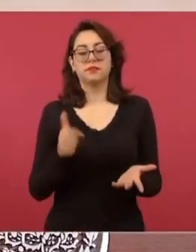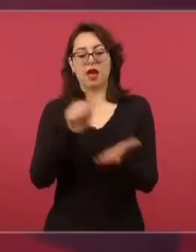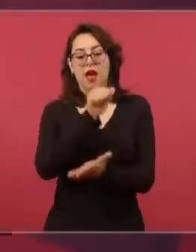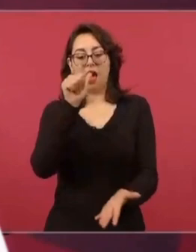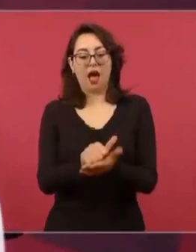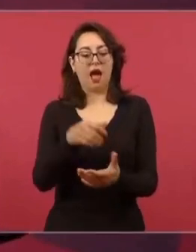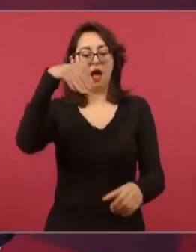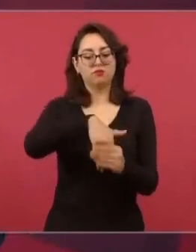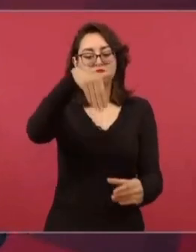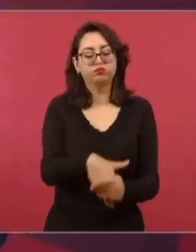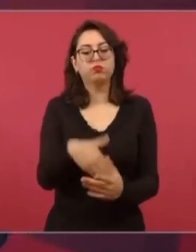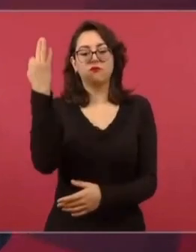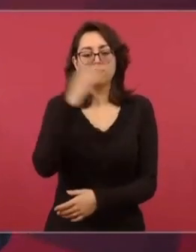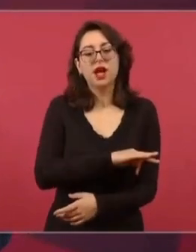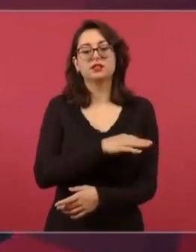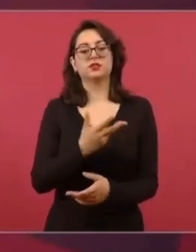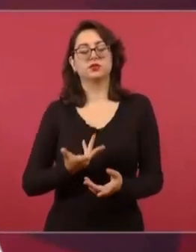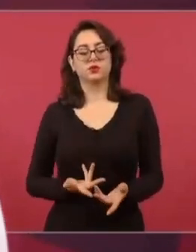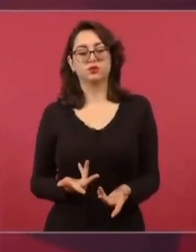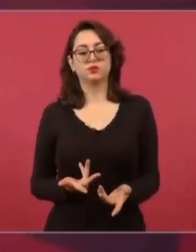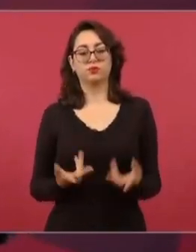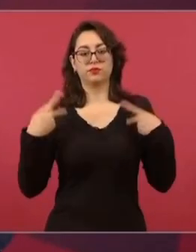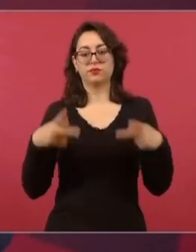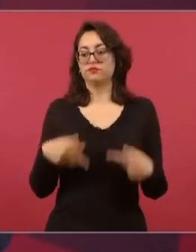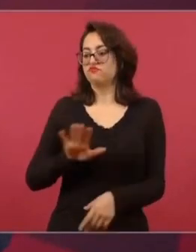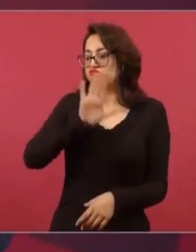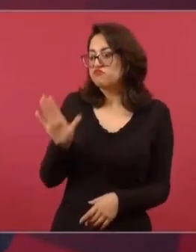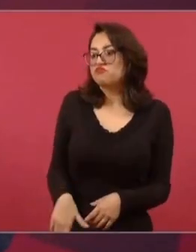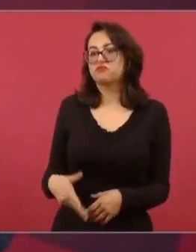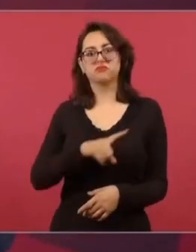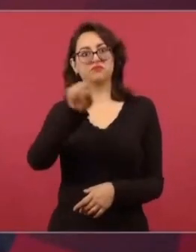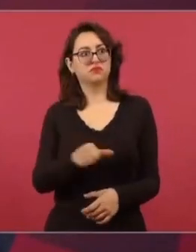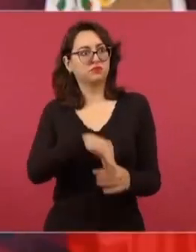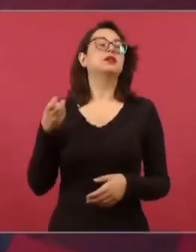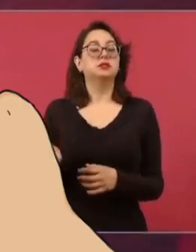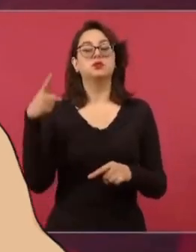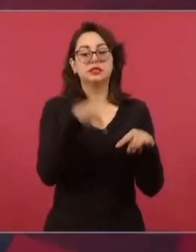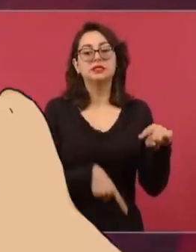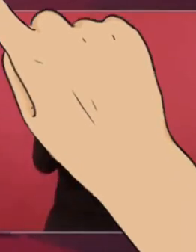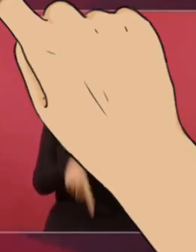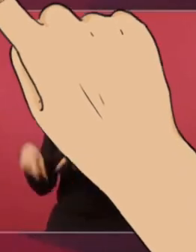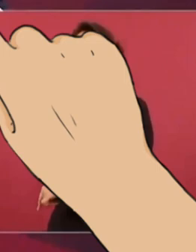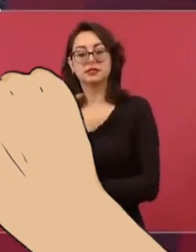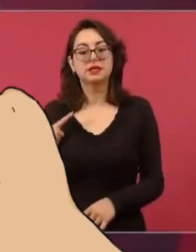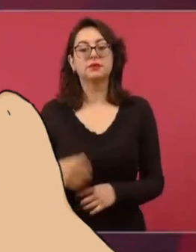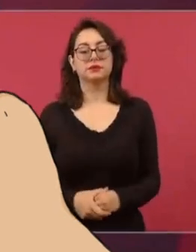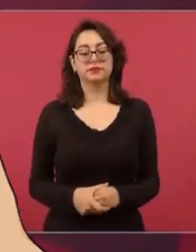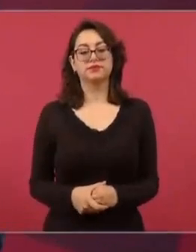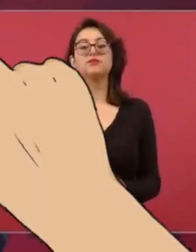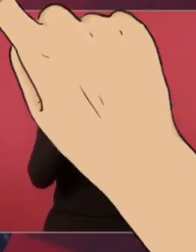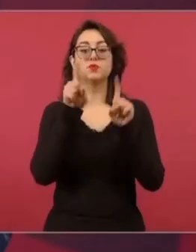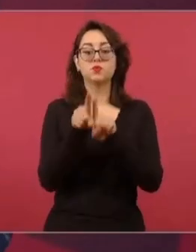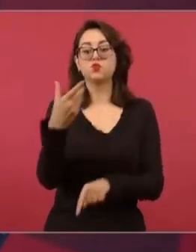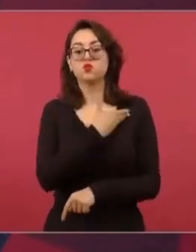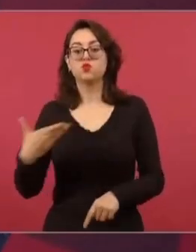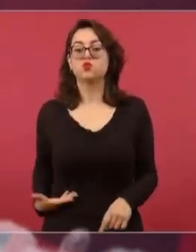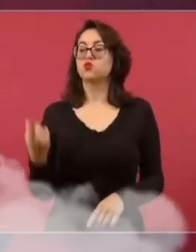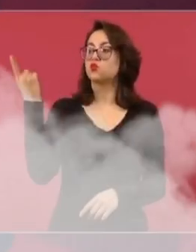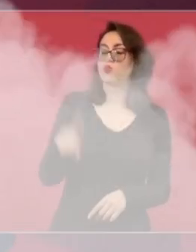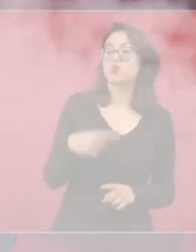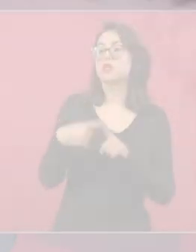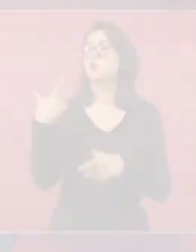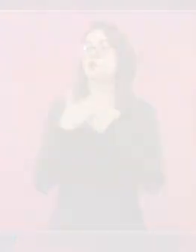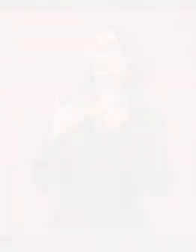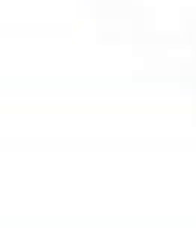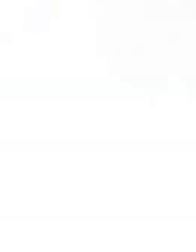actas, el relleno de las urnas, el que votan los muertos o que votaban, el dedazo, el tapado,